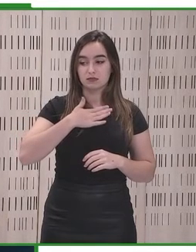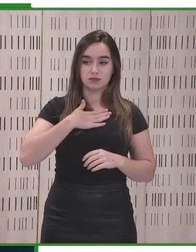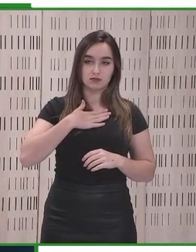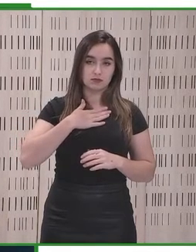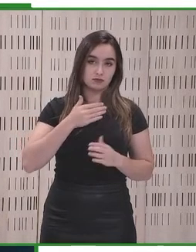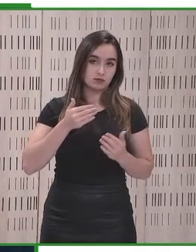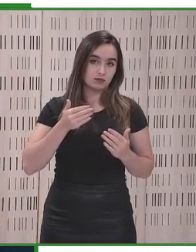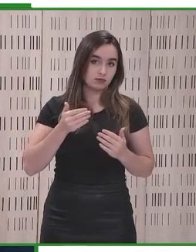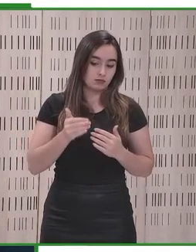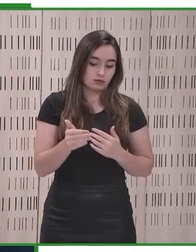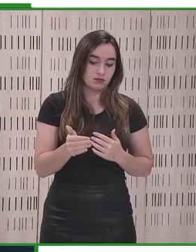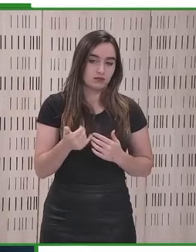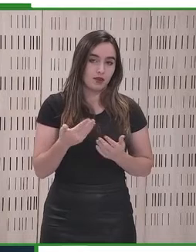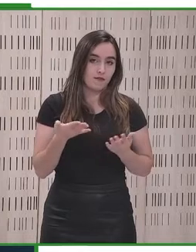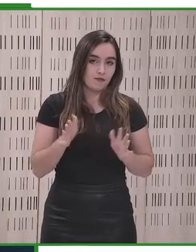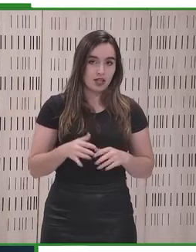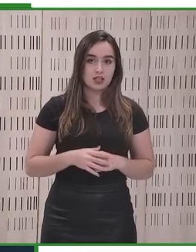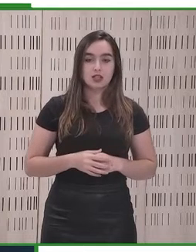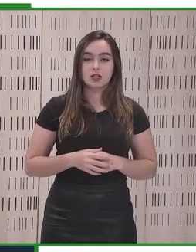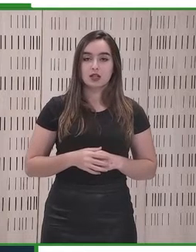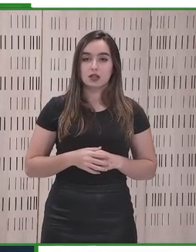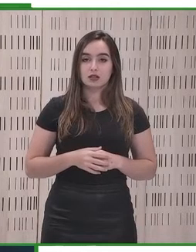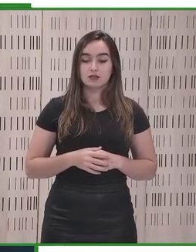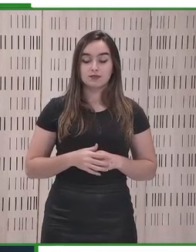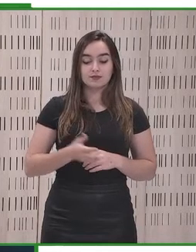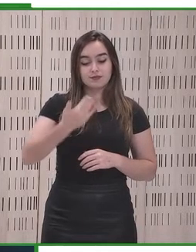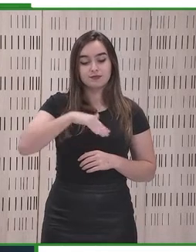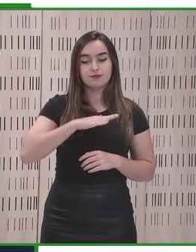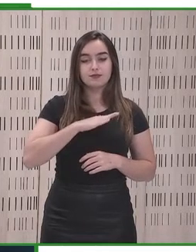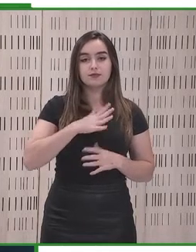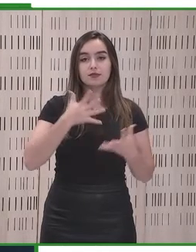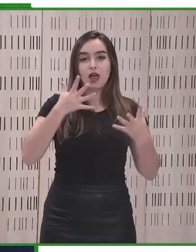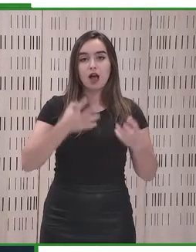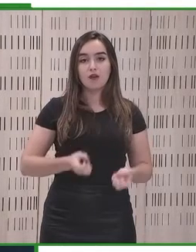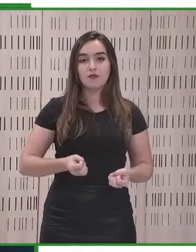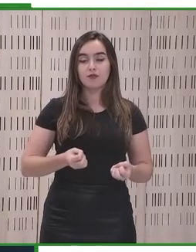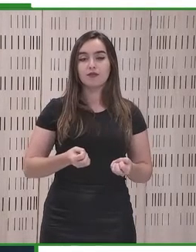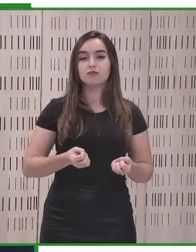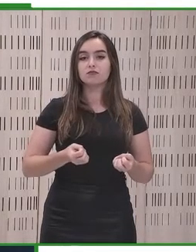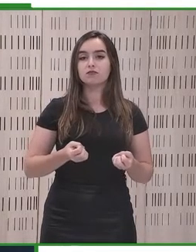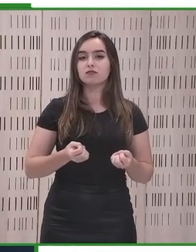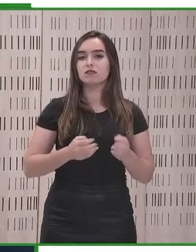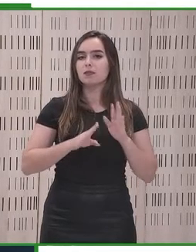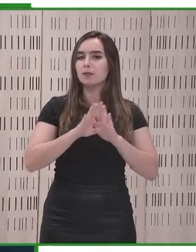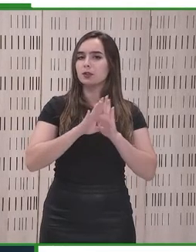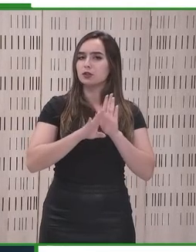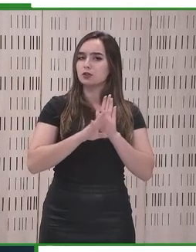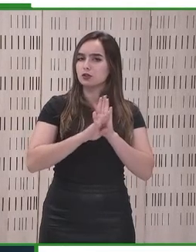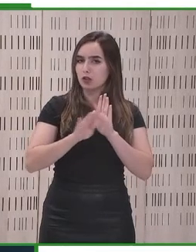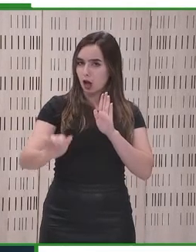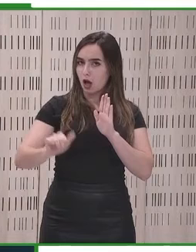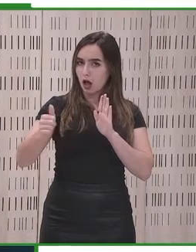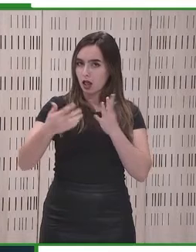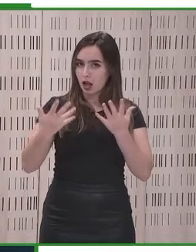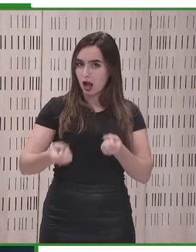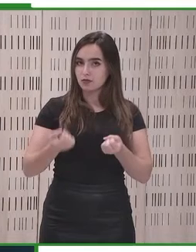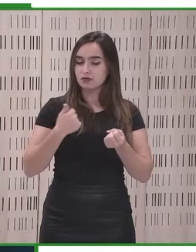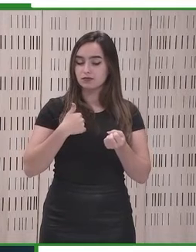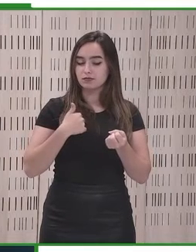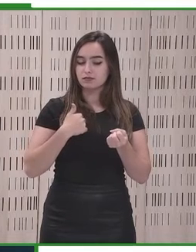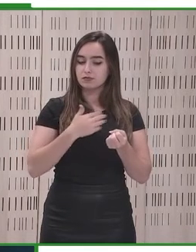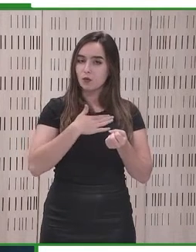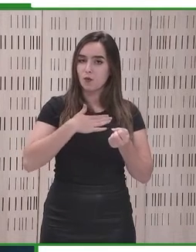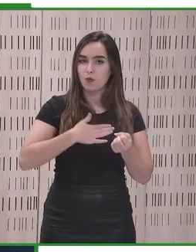Me gustaría finalizar mi presentación hablándoles sobre